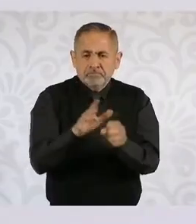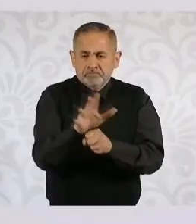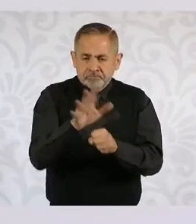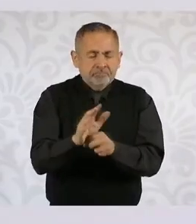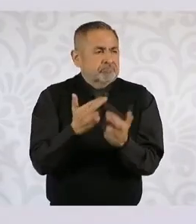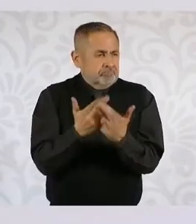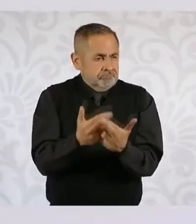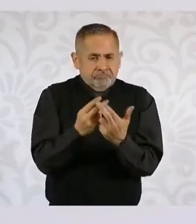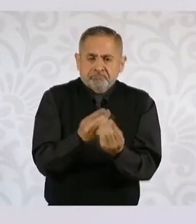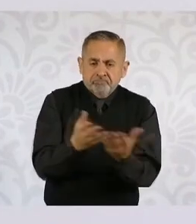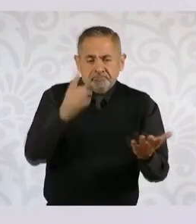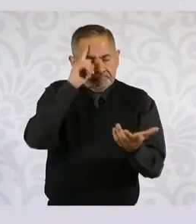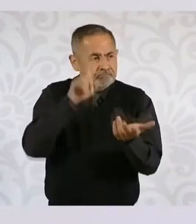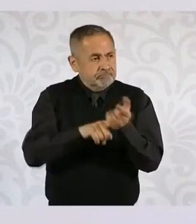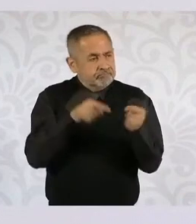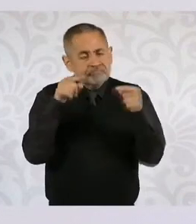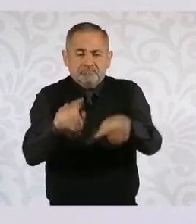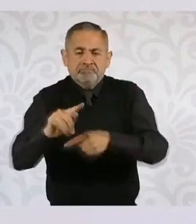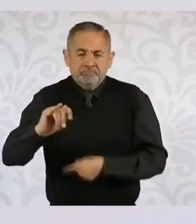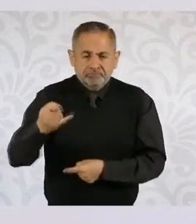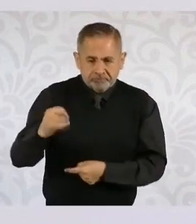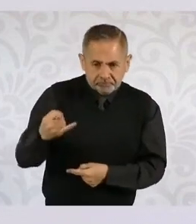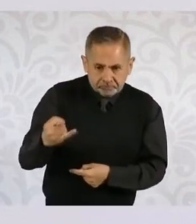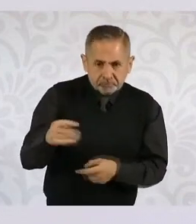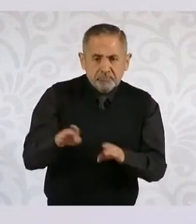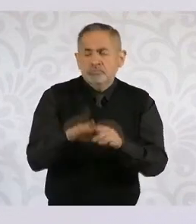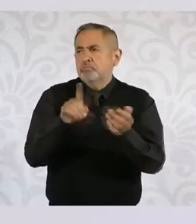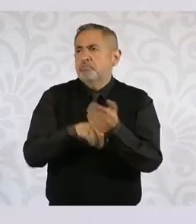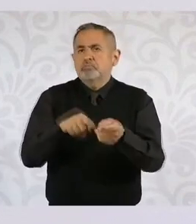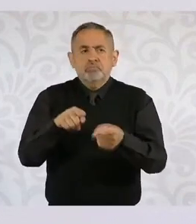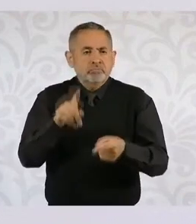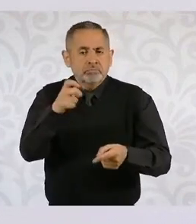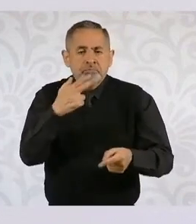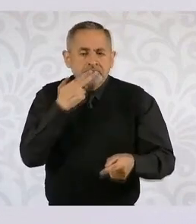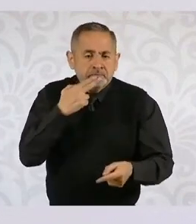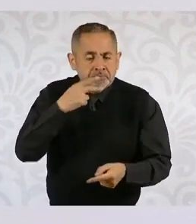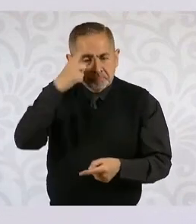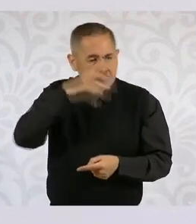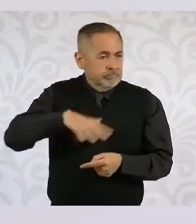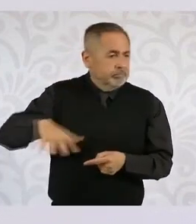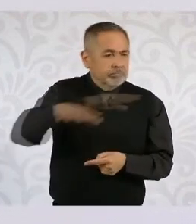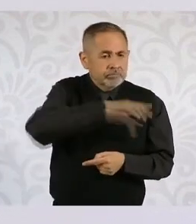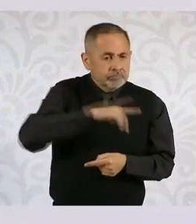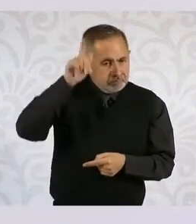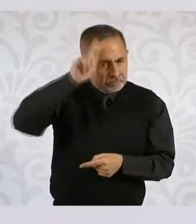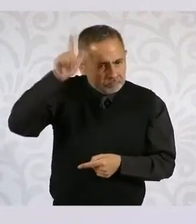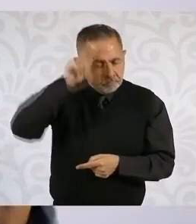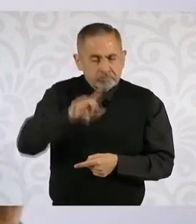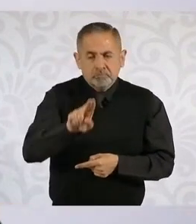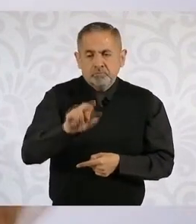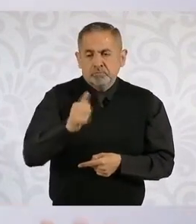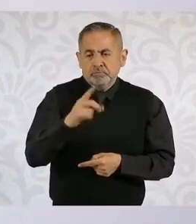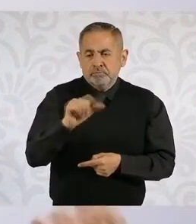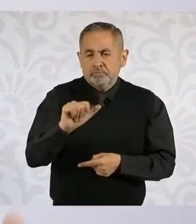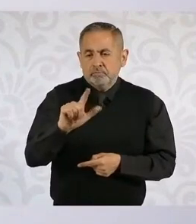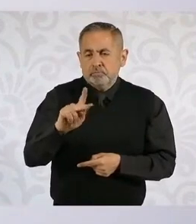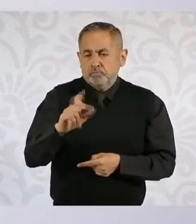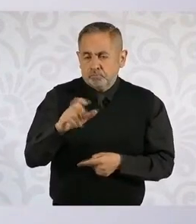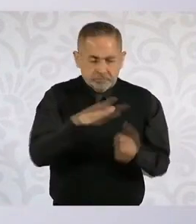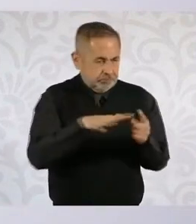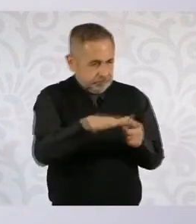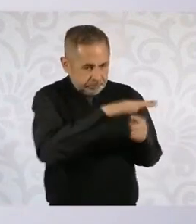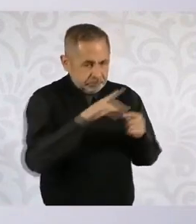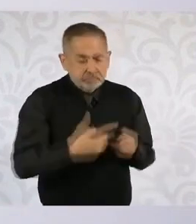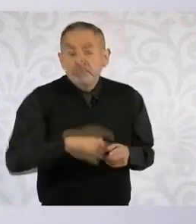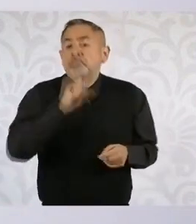particularmente para Tijuana, el uso más eficiente del agua en Valle de Guadalupe, varios proyectos que hay